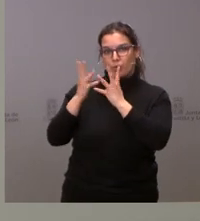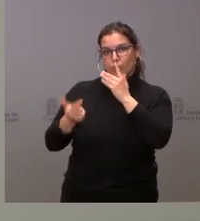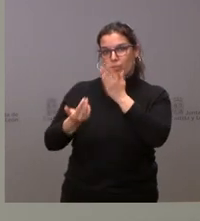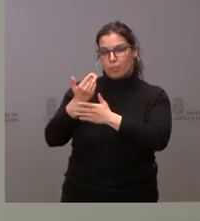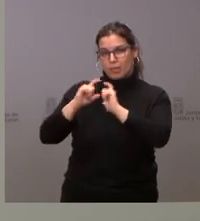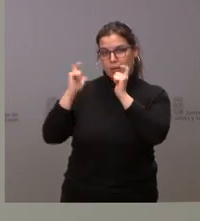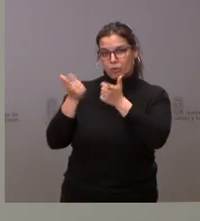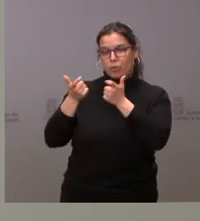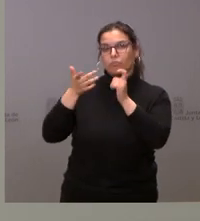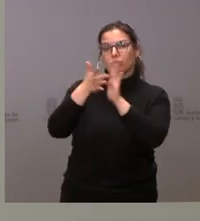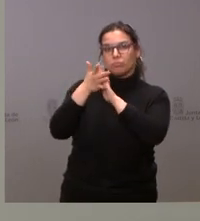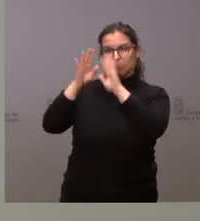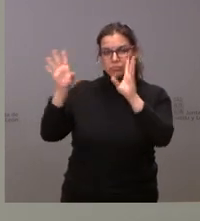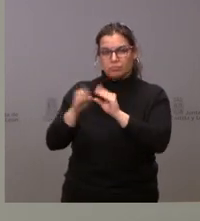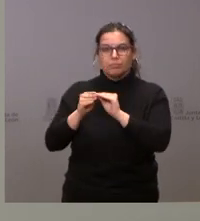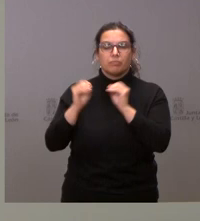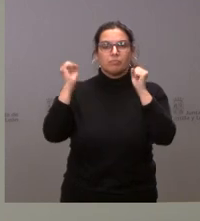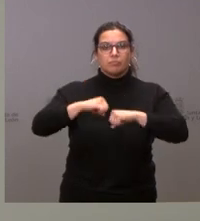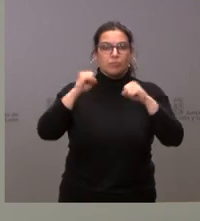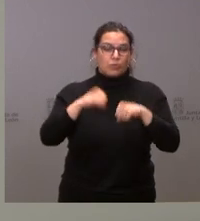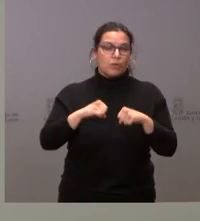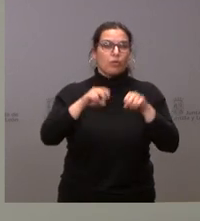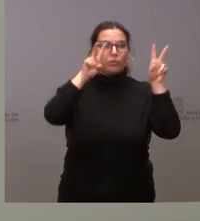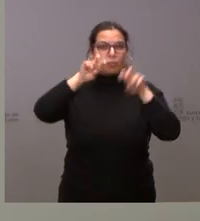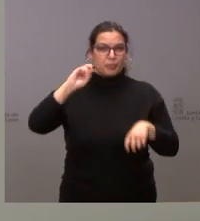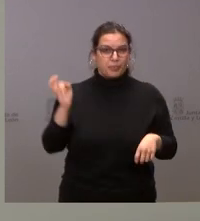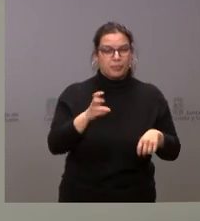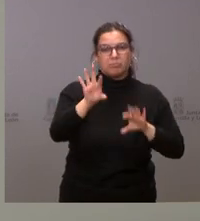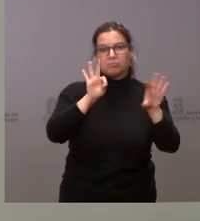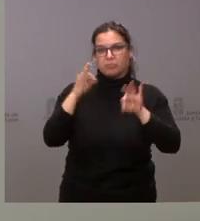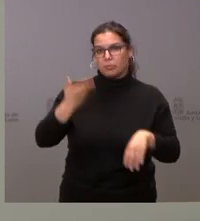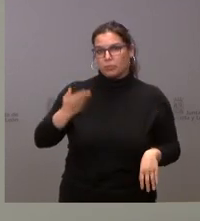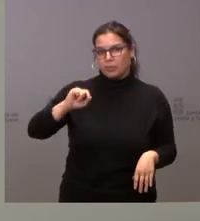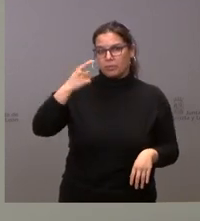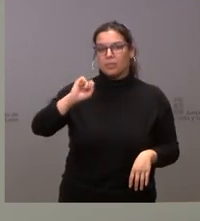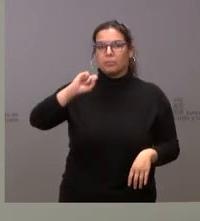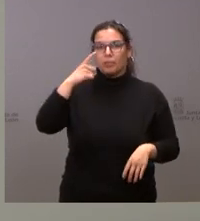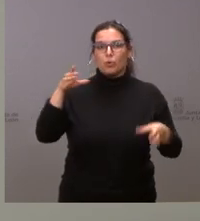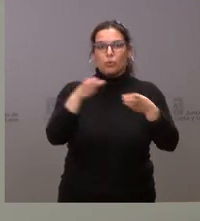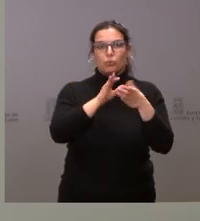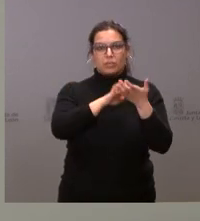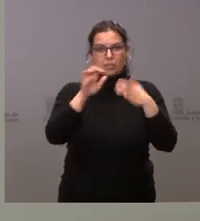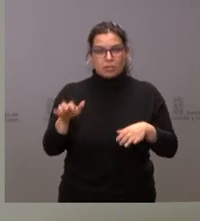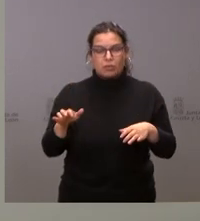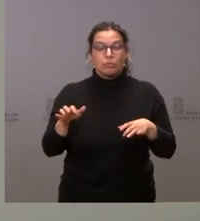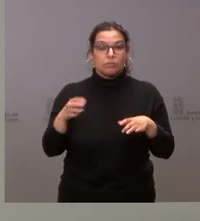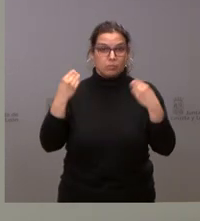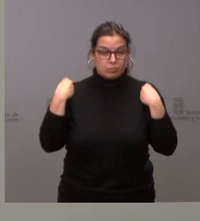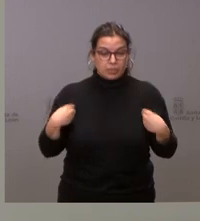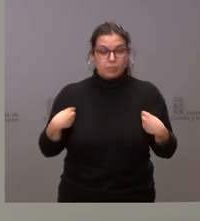por ir muy breve a los asuntos más relevantes de todos los que hemos tratado. En primer lugar, la Junta de Castilla y León, y tal y como